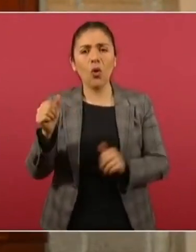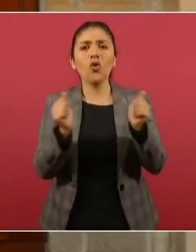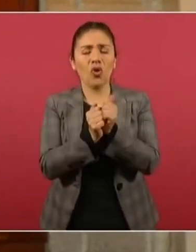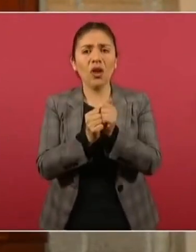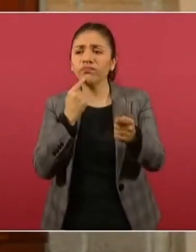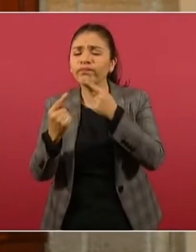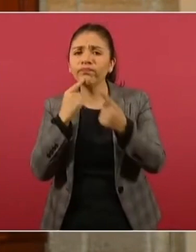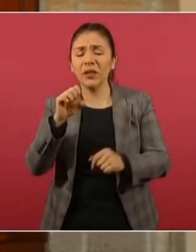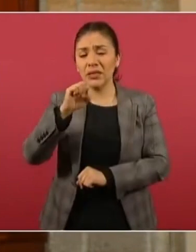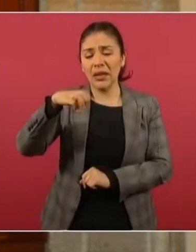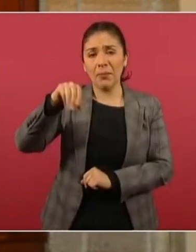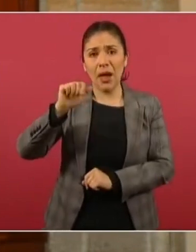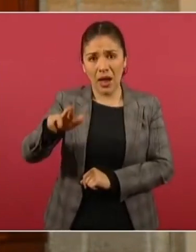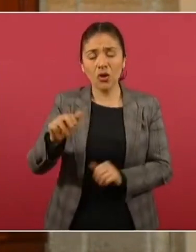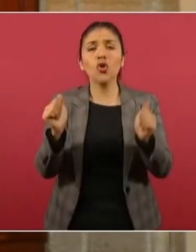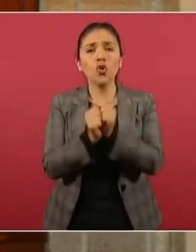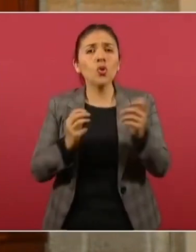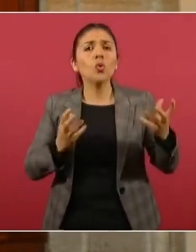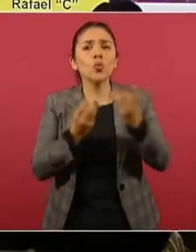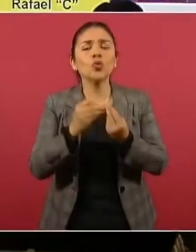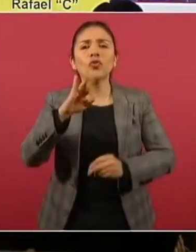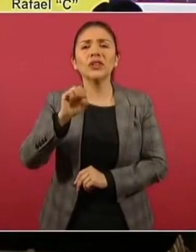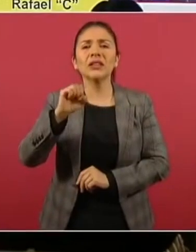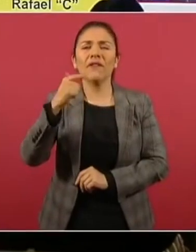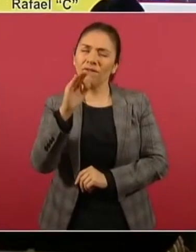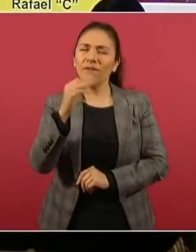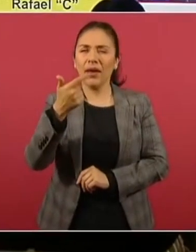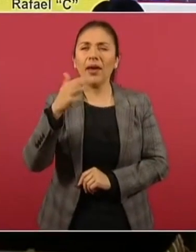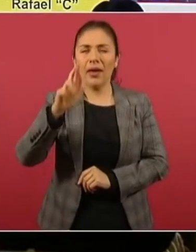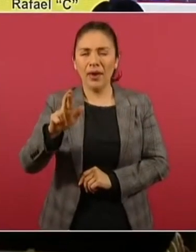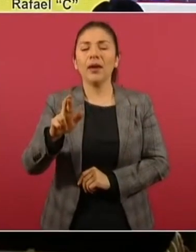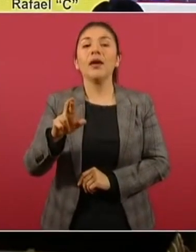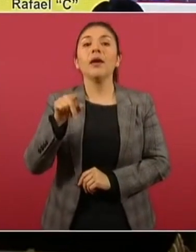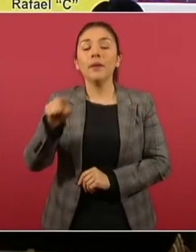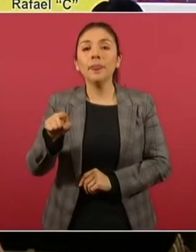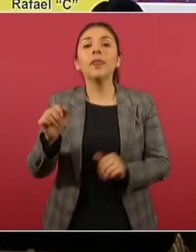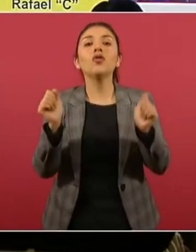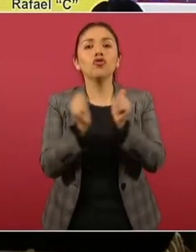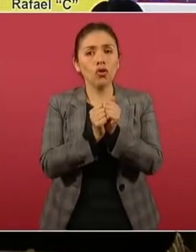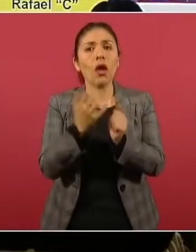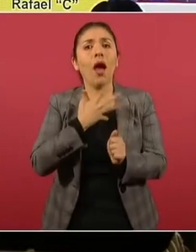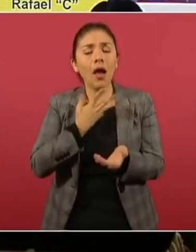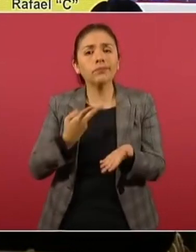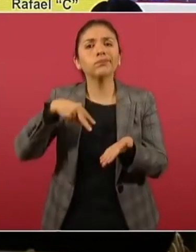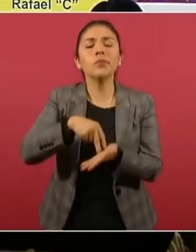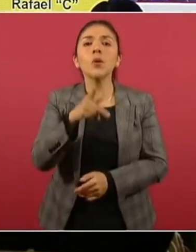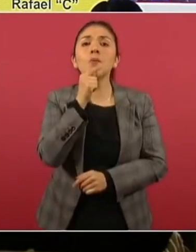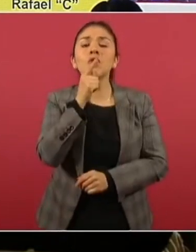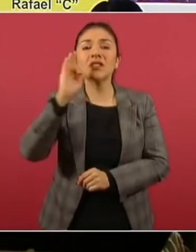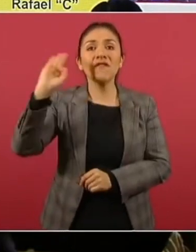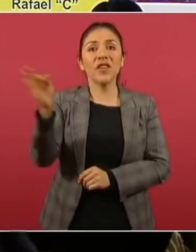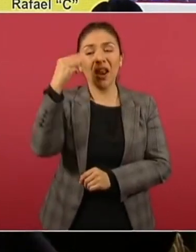Secretaría de la Marina, en coordinación con la Fiscalía General de la República, con la presencia de la Policía Federal